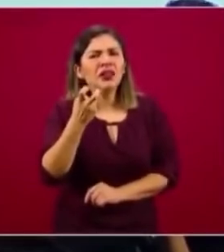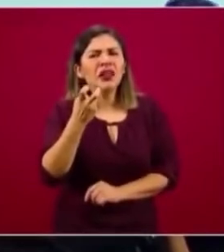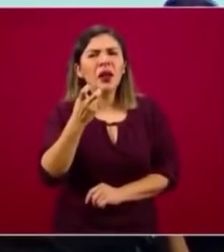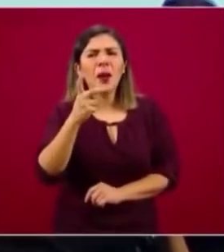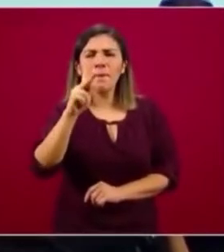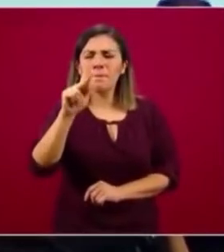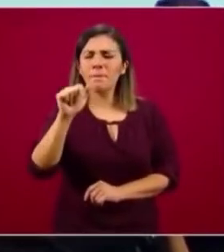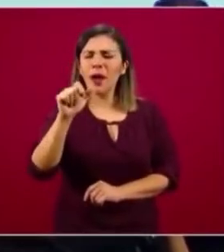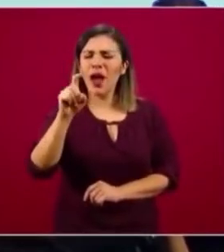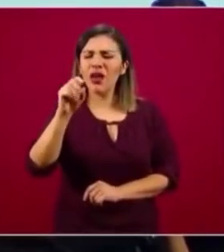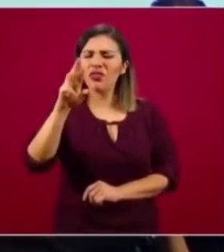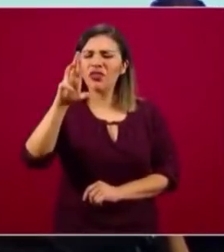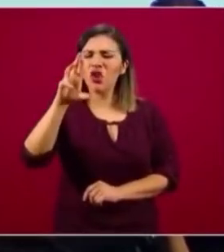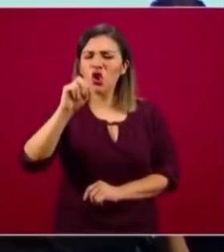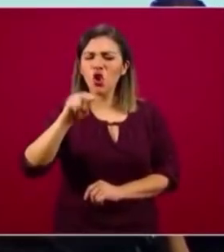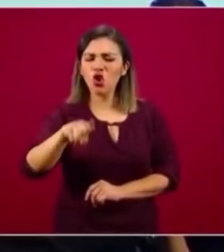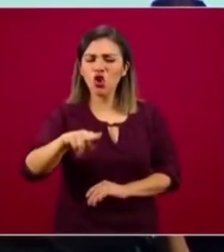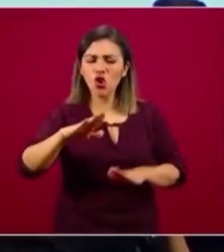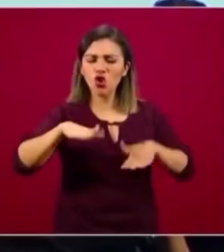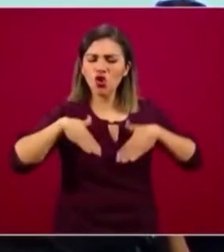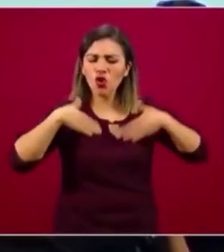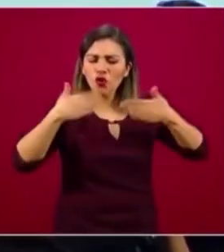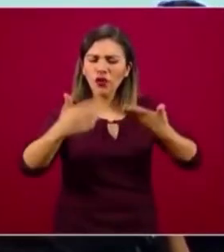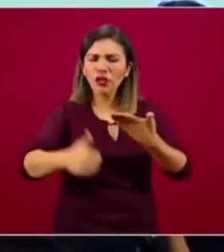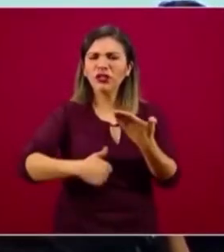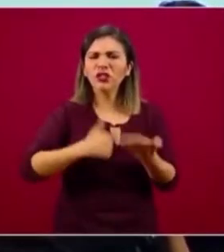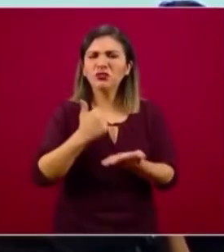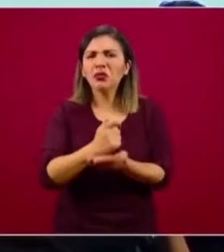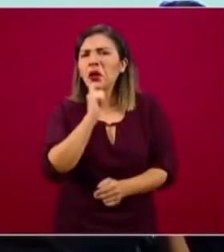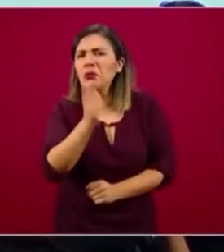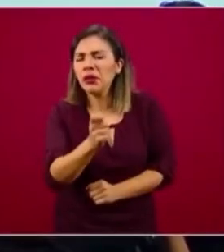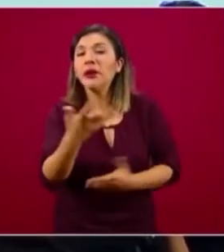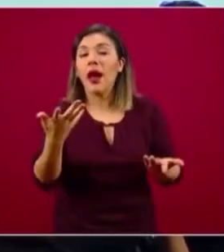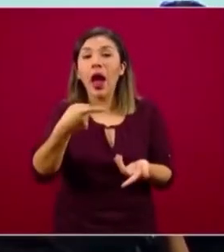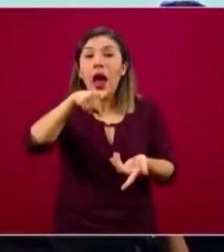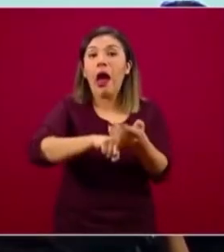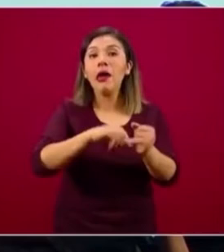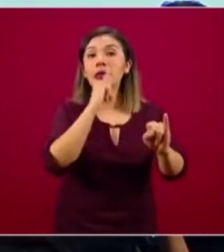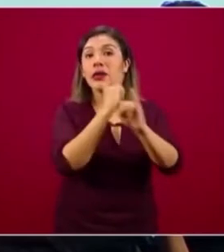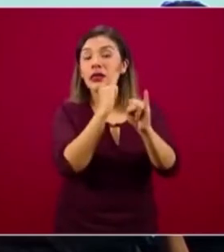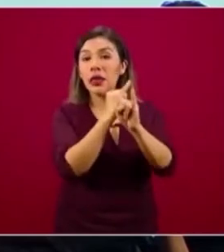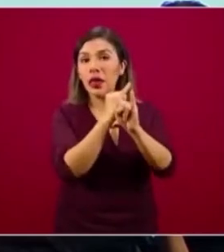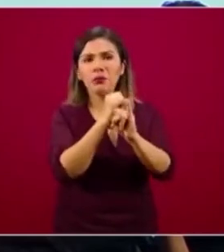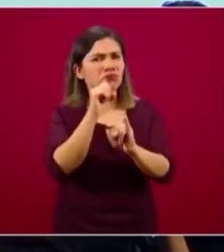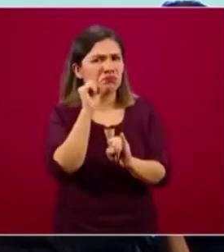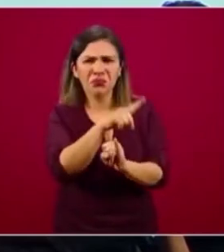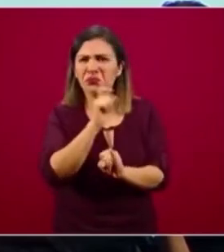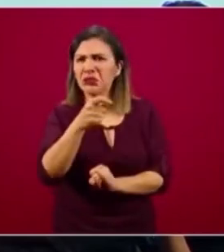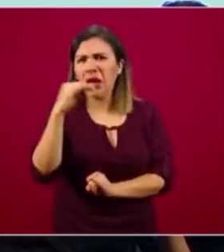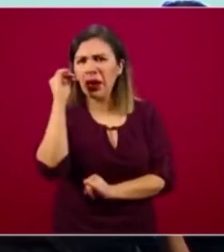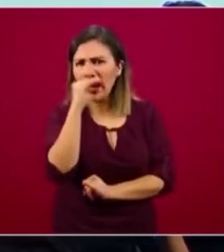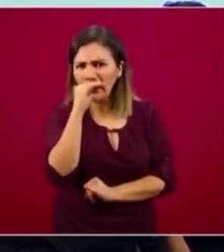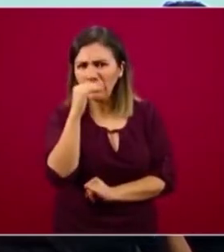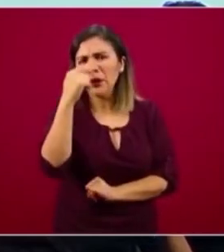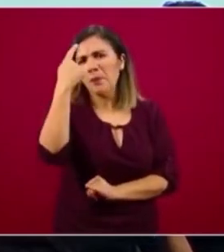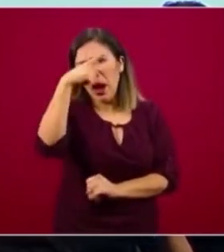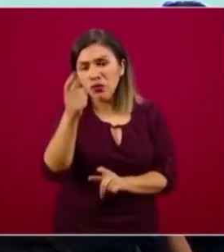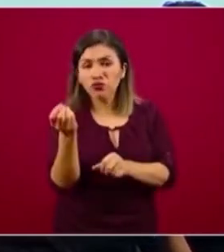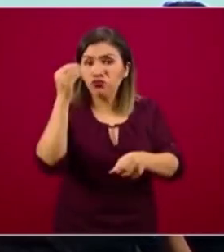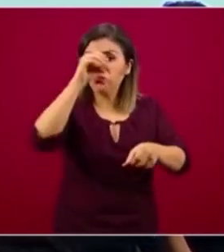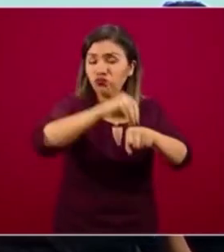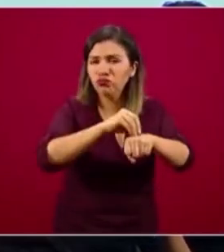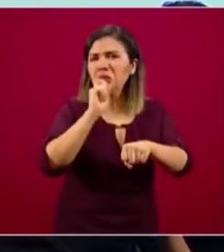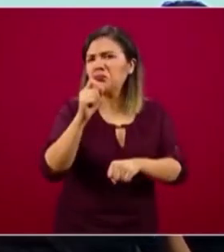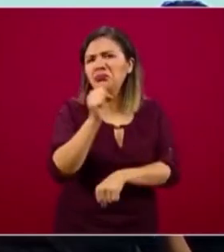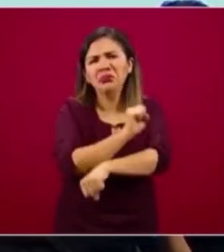Completamente gratuito, con una inscripción muy sencilla, en la cual cualquier ciudadano con actividad empresarial, cualquier empresa,